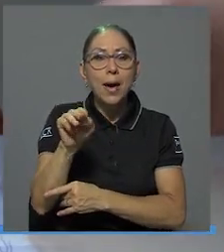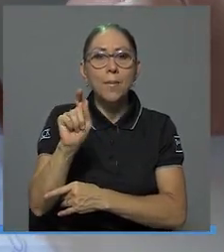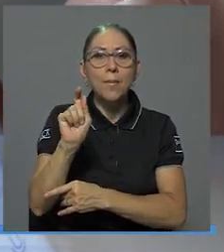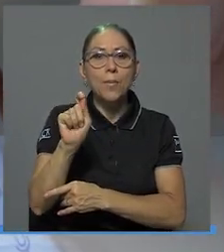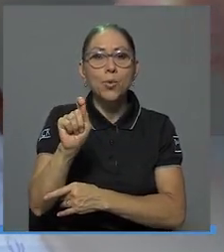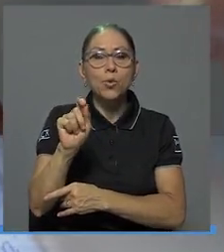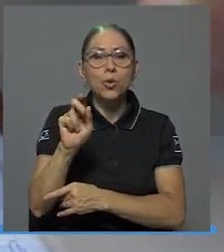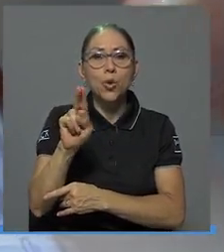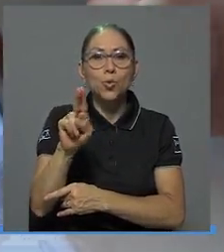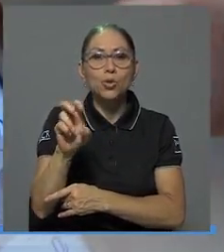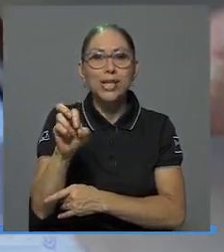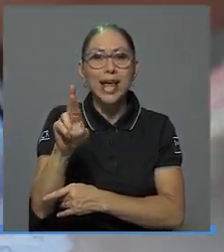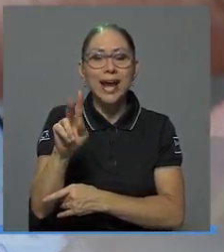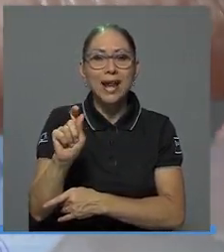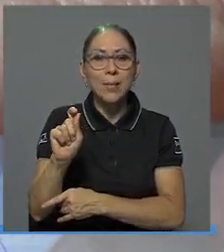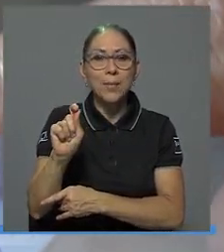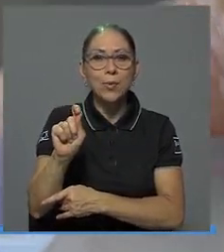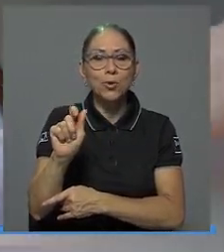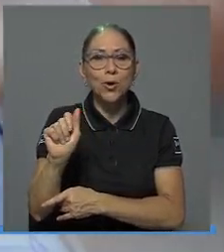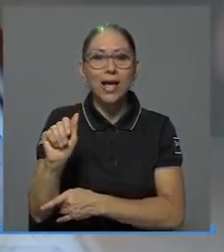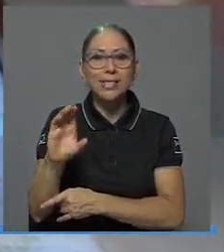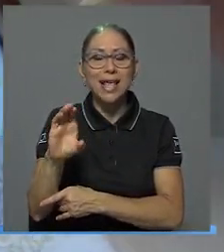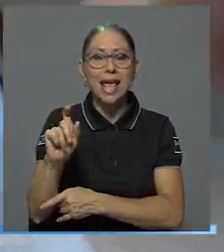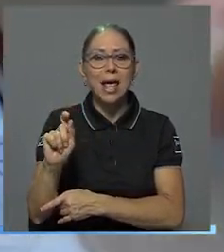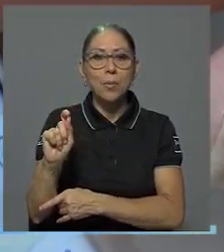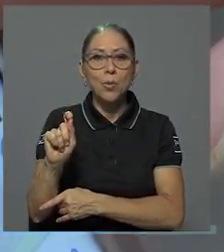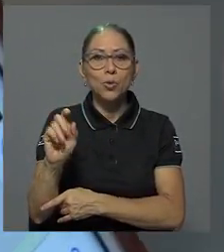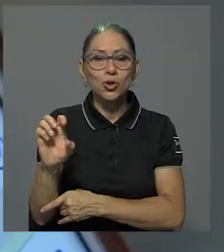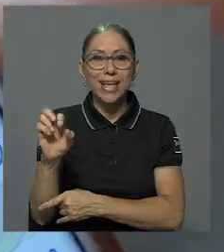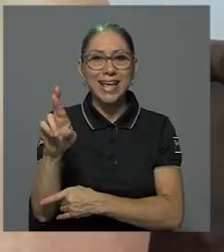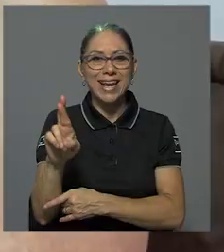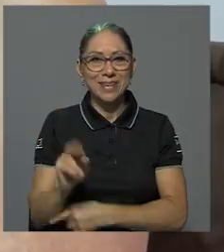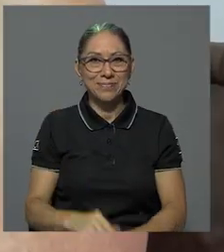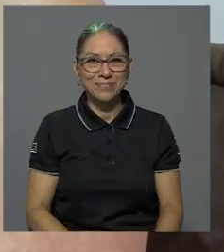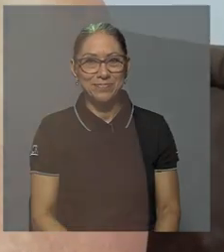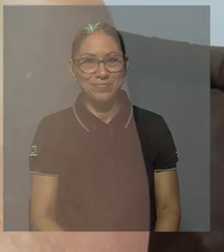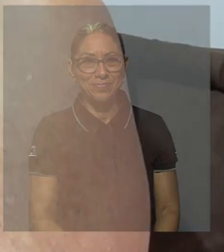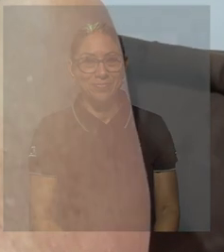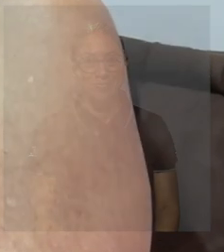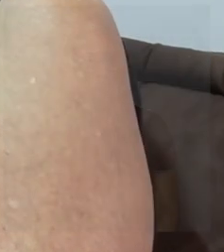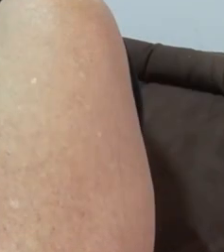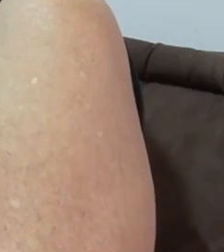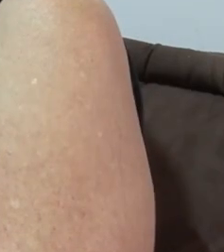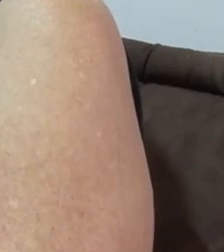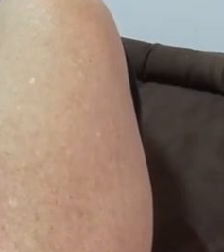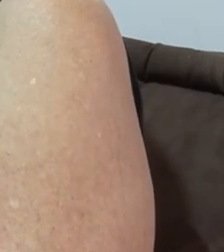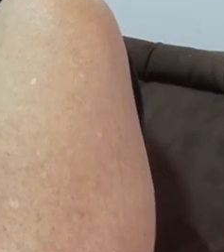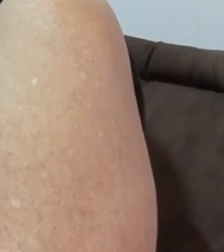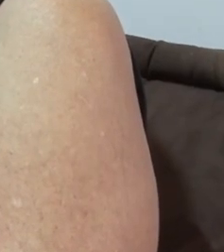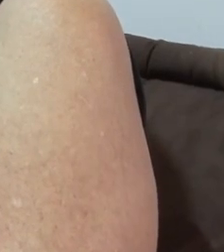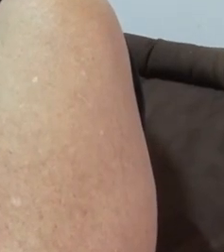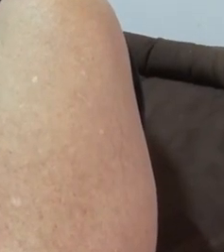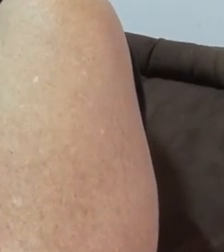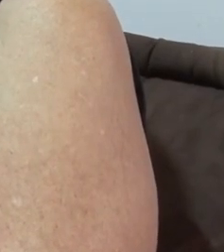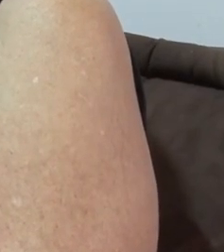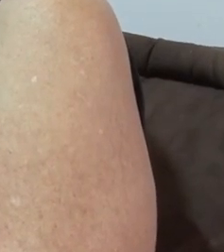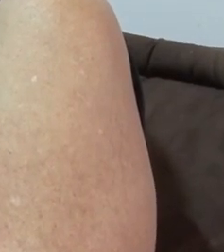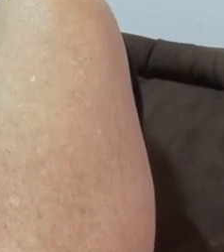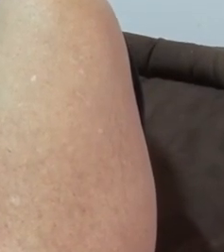.ucr.ac.cr. www.piam.ucr.ac